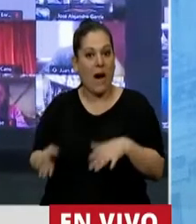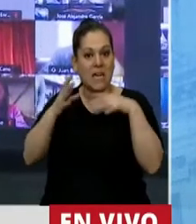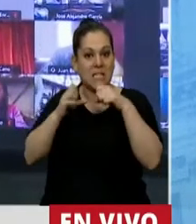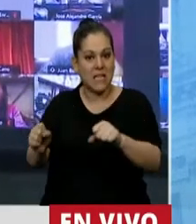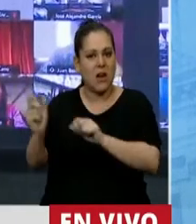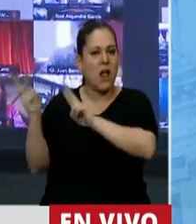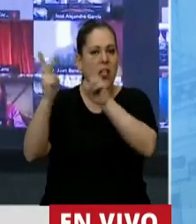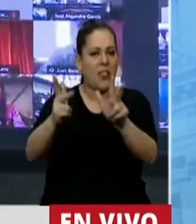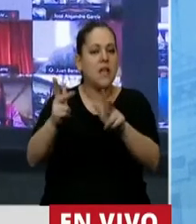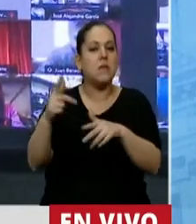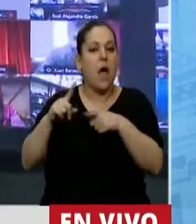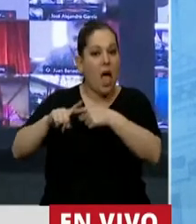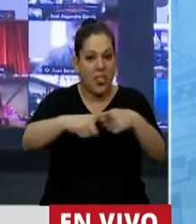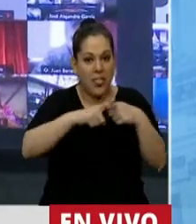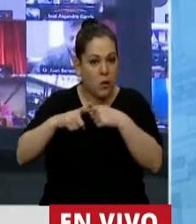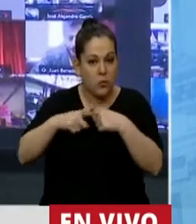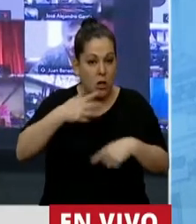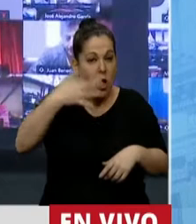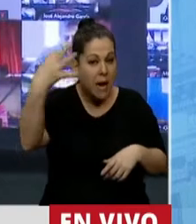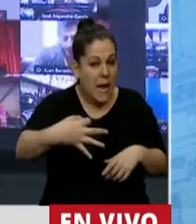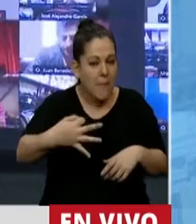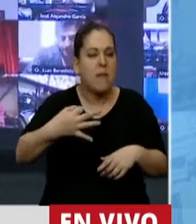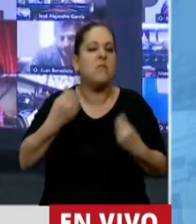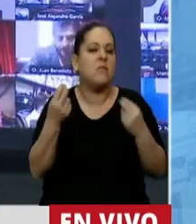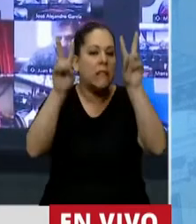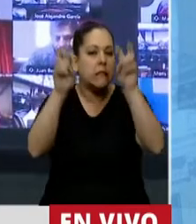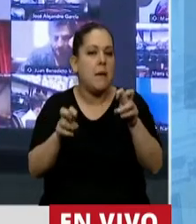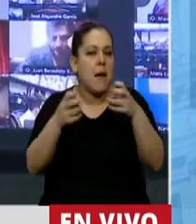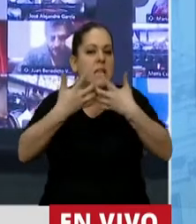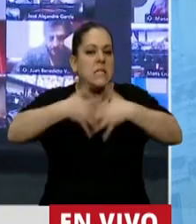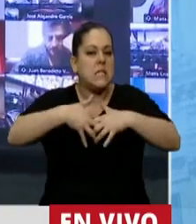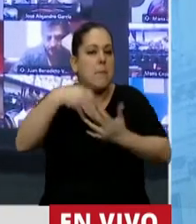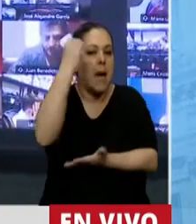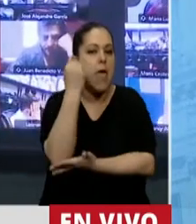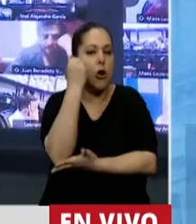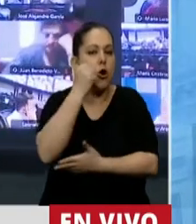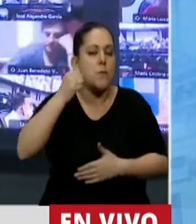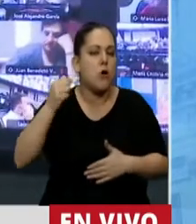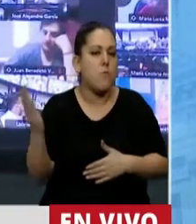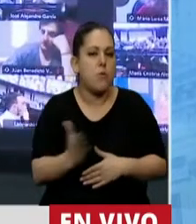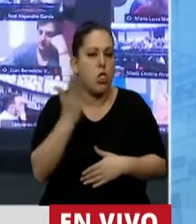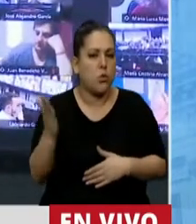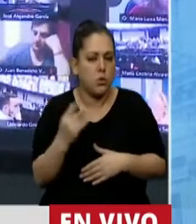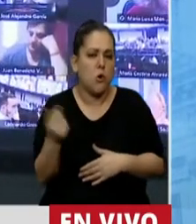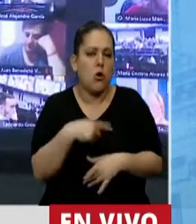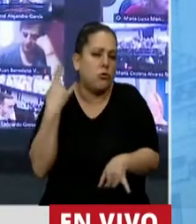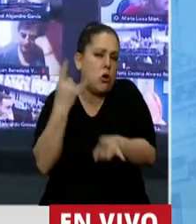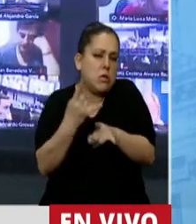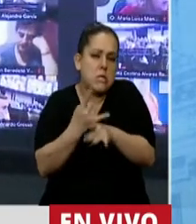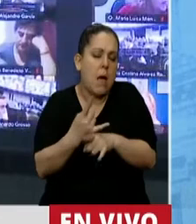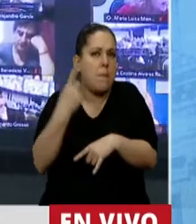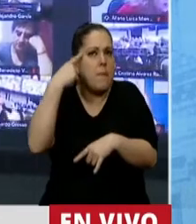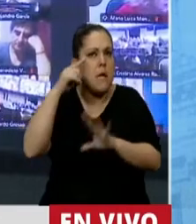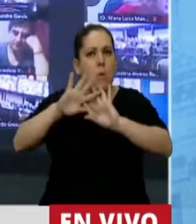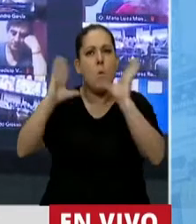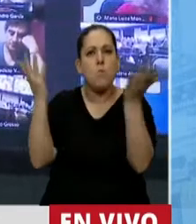es que cuando estamos discutiendo de ambiente estamos discutiendo de sistema económico y productivo. Nosotros vivimos anclados en una visión del